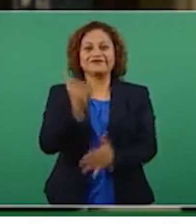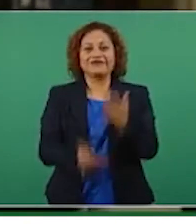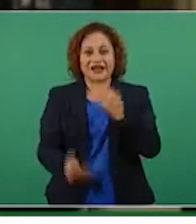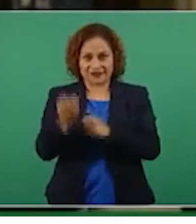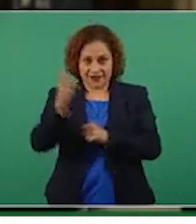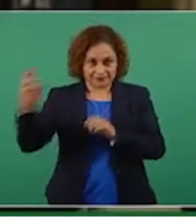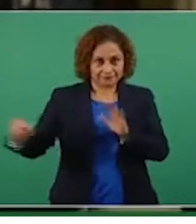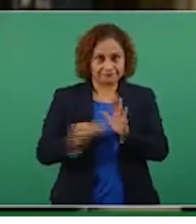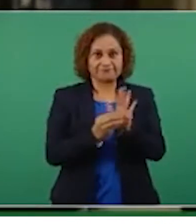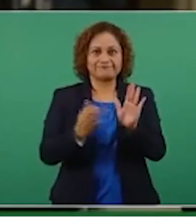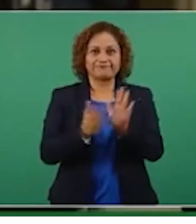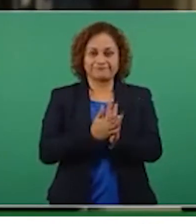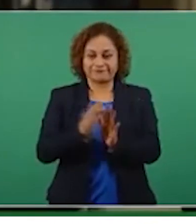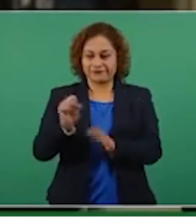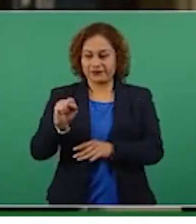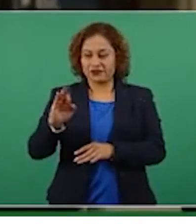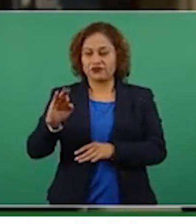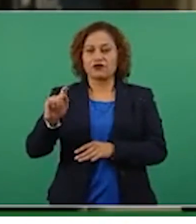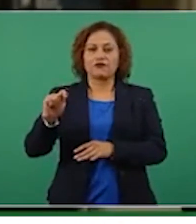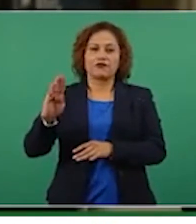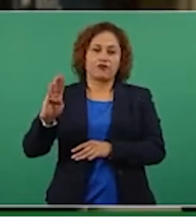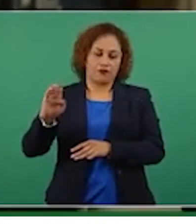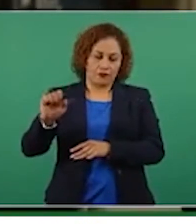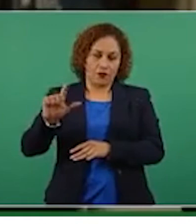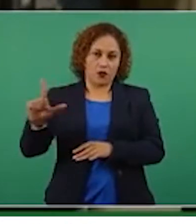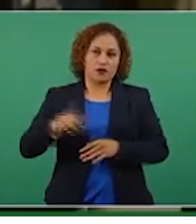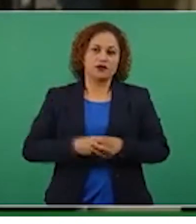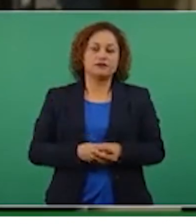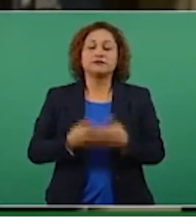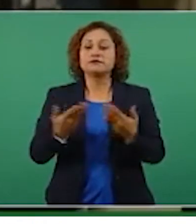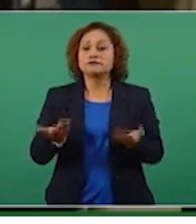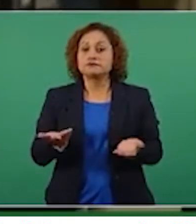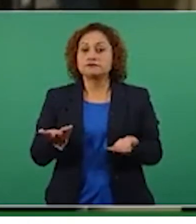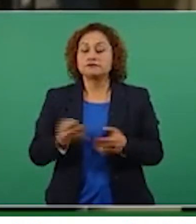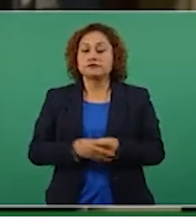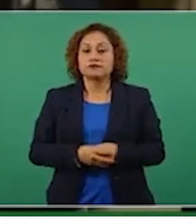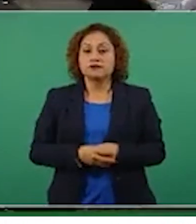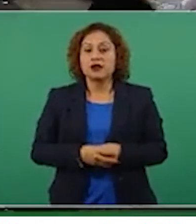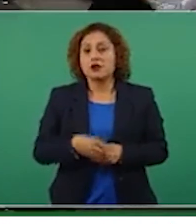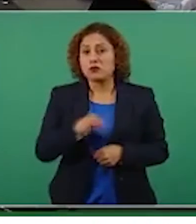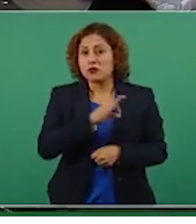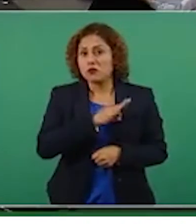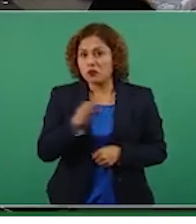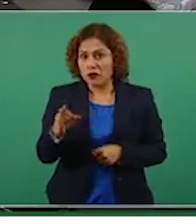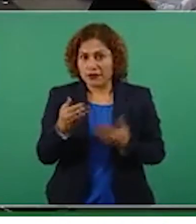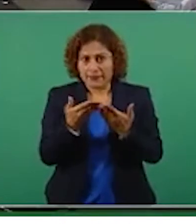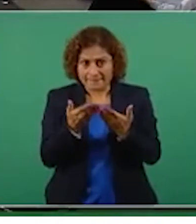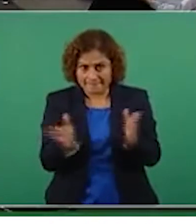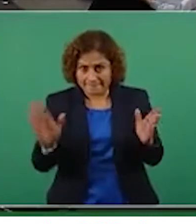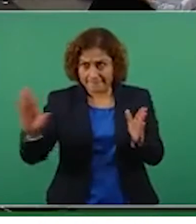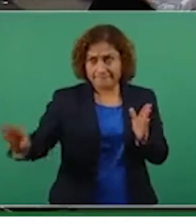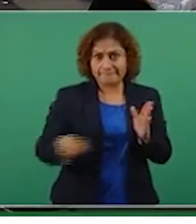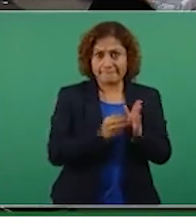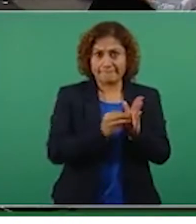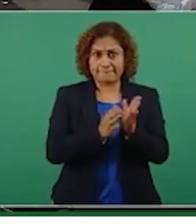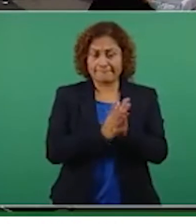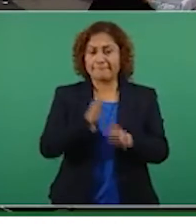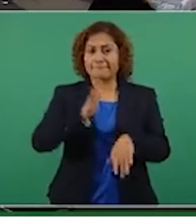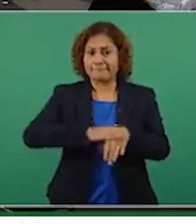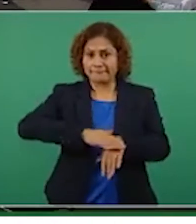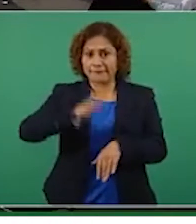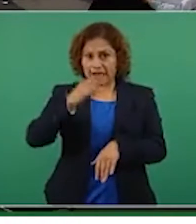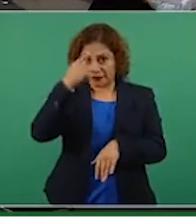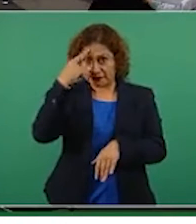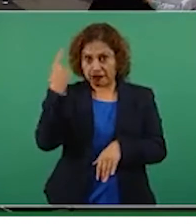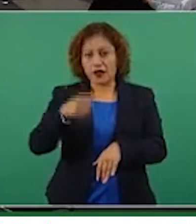no habrá alguna forma de ampliar esto y que haya softball y que puedan entrar